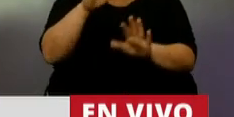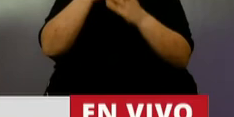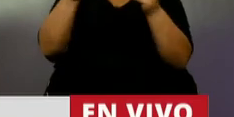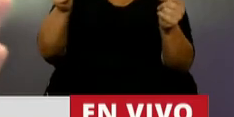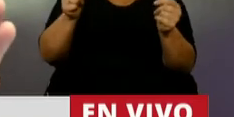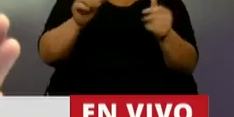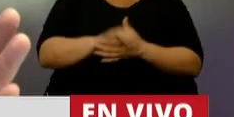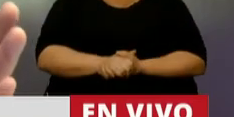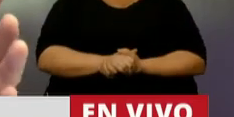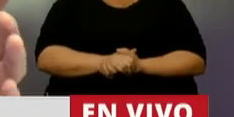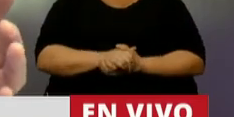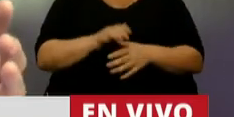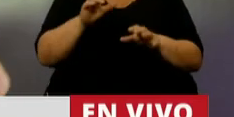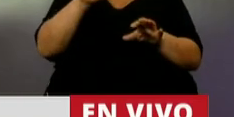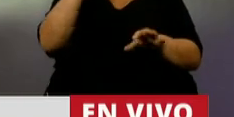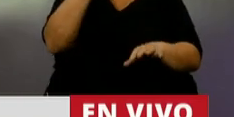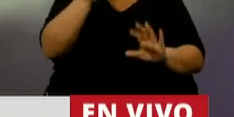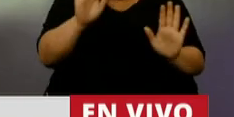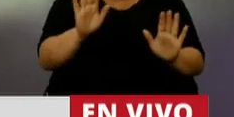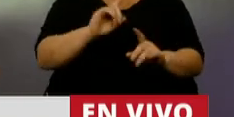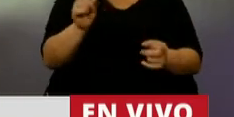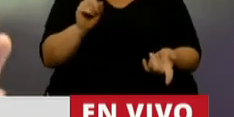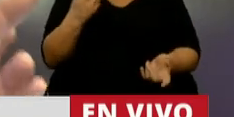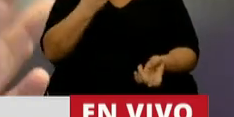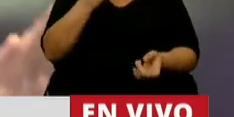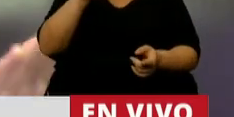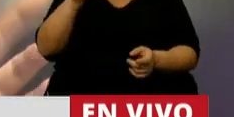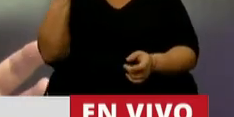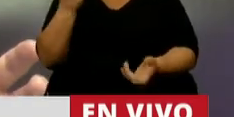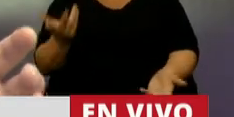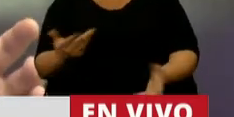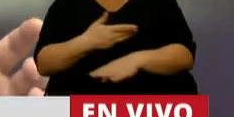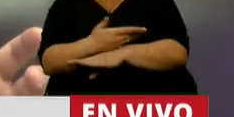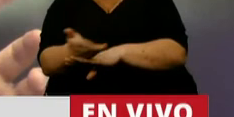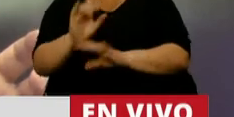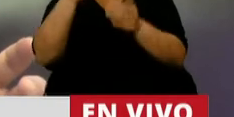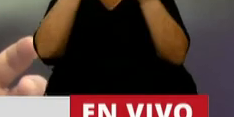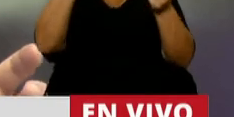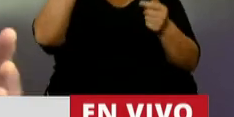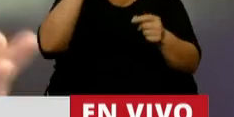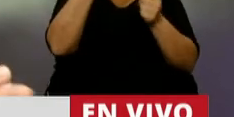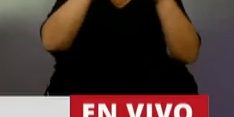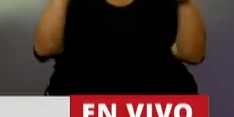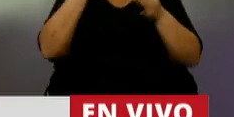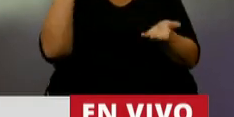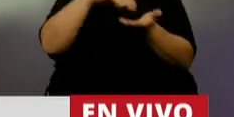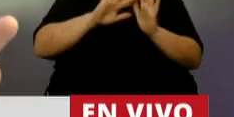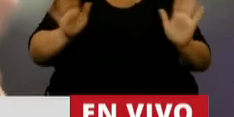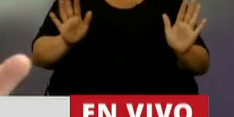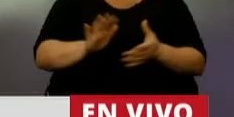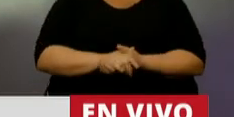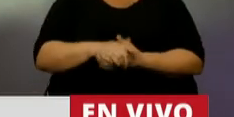Termino con esto. 30 segundos. No, dos minutos, 30 segundos. Perdón, termino con esto. Son dos frases que me quedan.